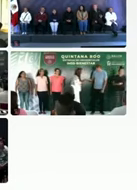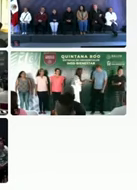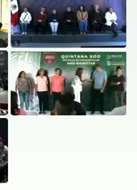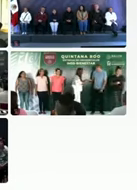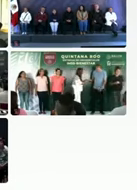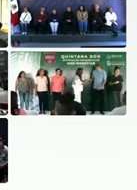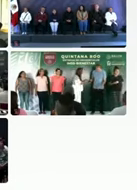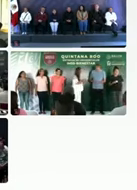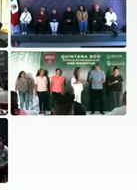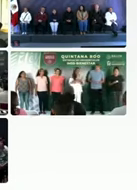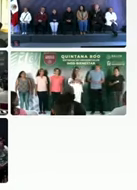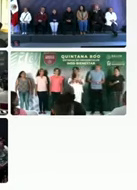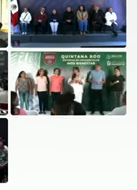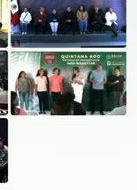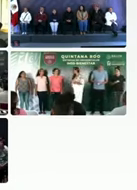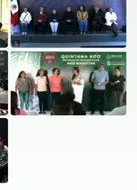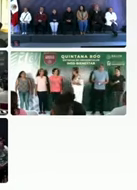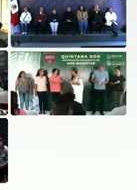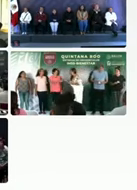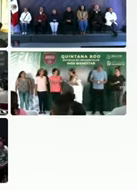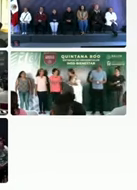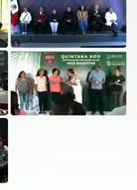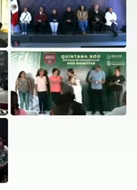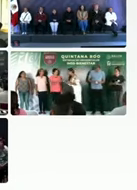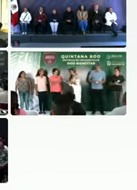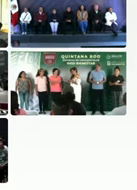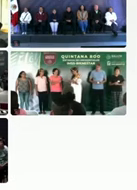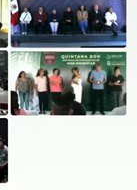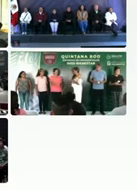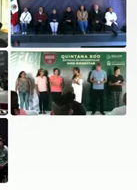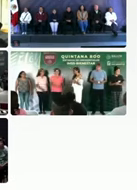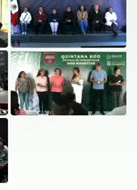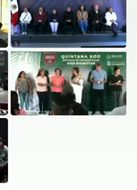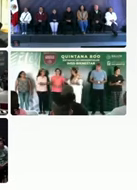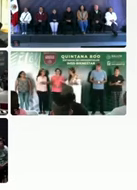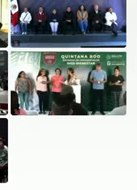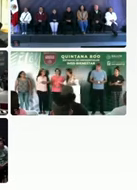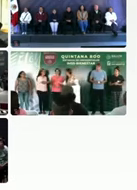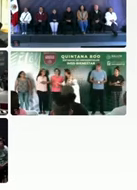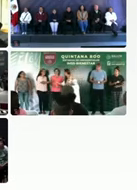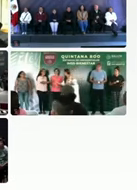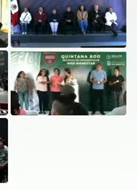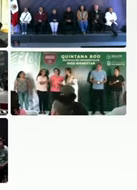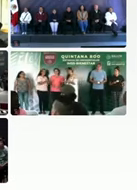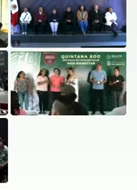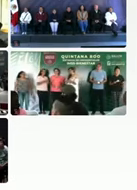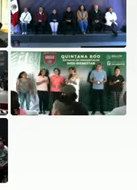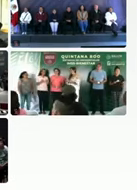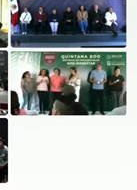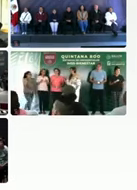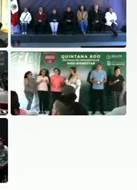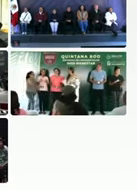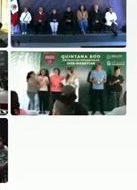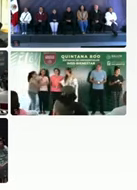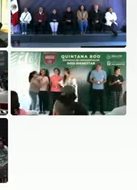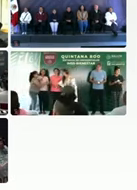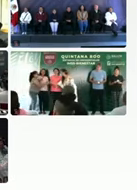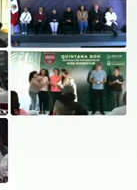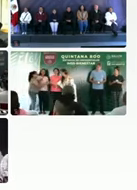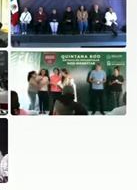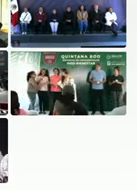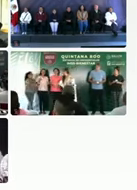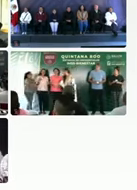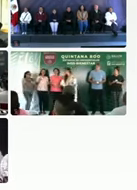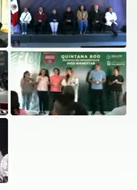electrónico. Tiene un QR y eso nos va a permitir, aunque el expediente se genere en el IMSS o en el Issste, el paciente